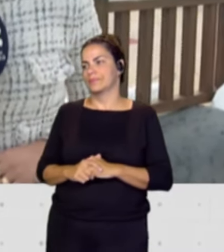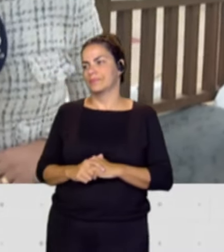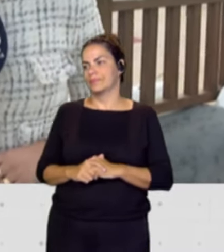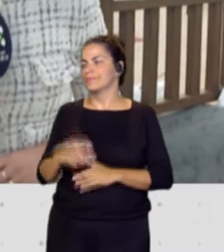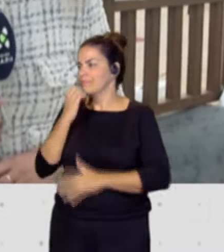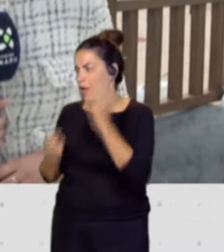Buenos días. días.